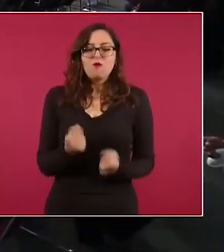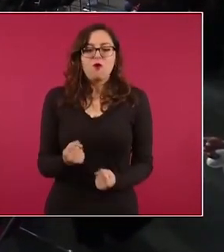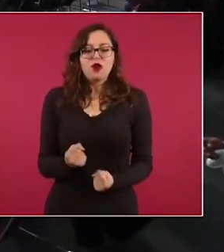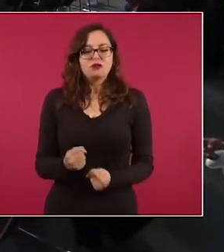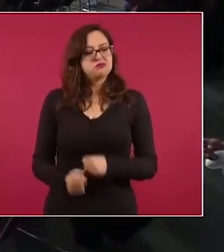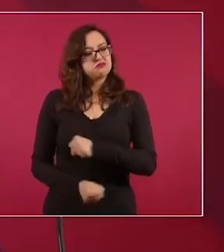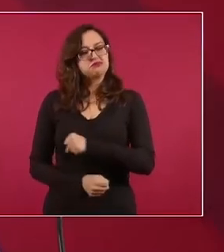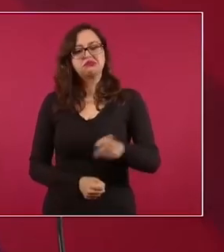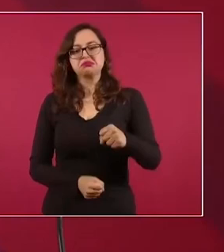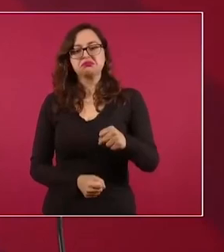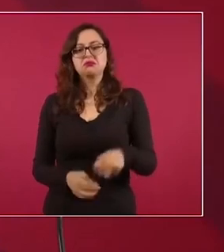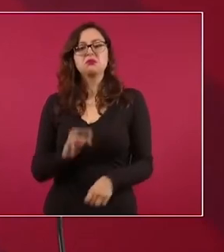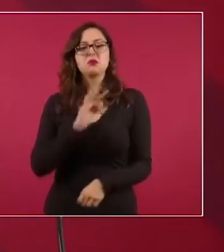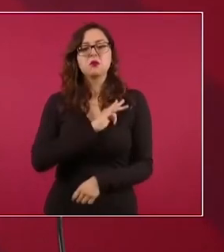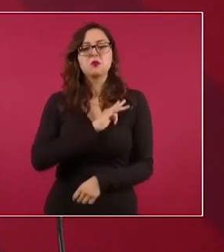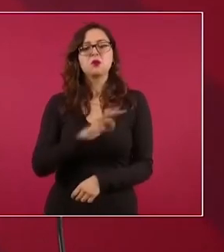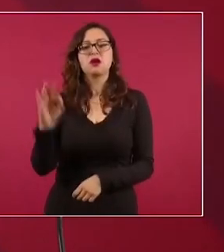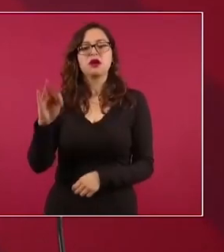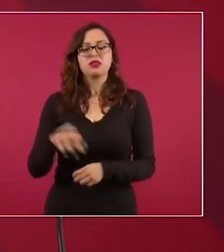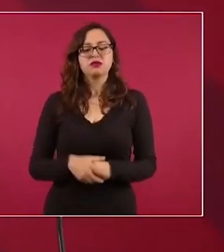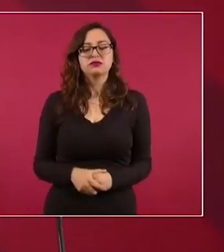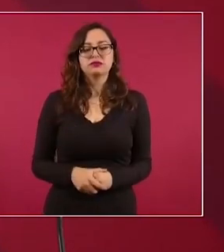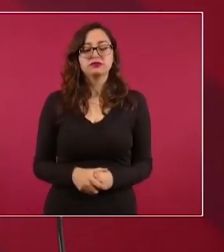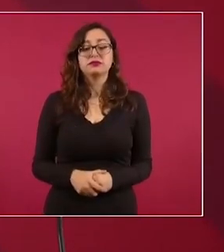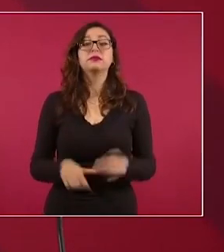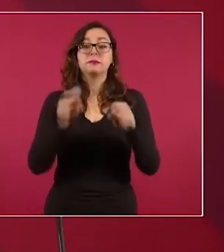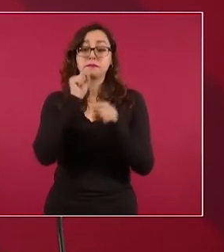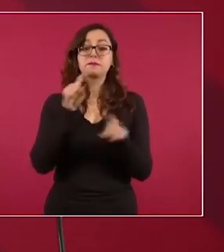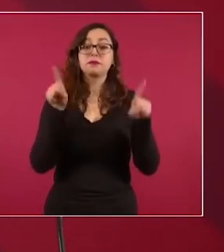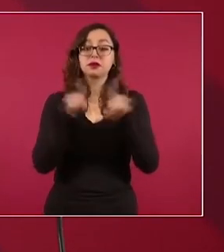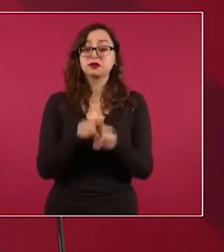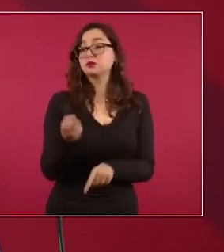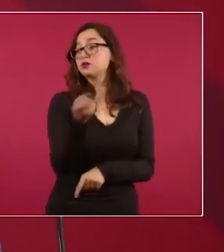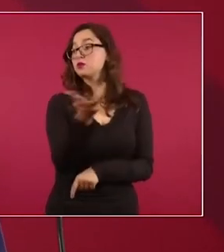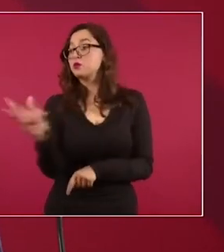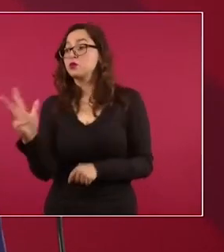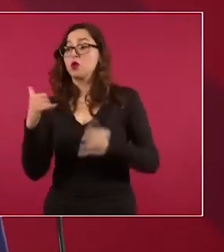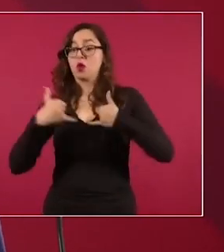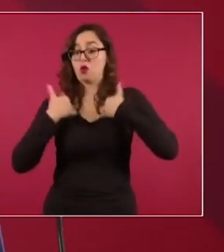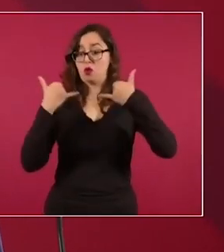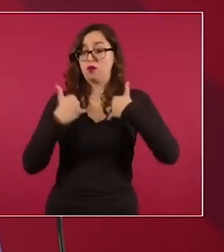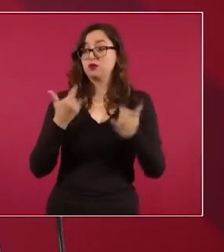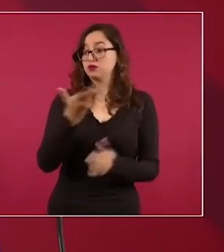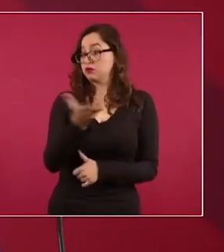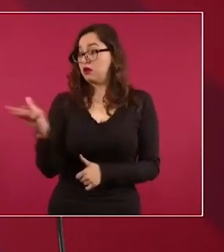Para los que quieren dedicarse al noble oficio de la política.